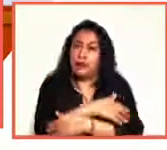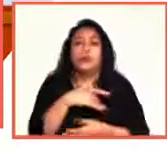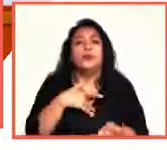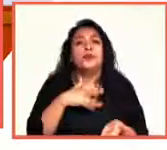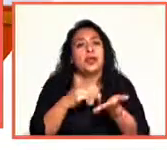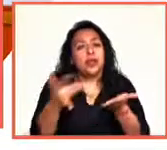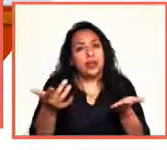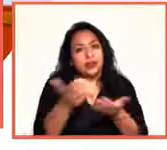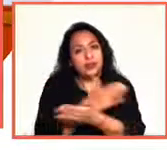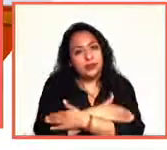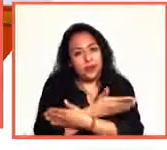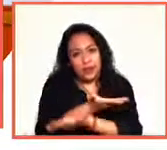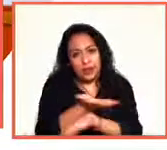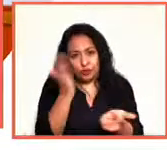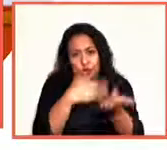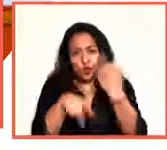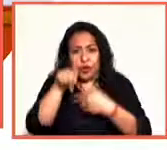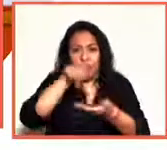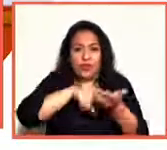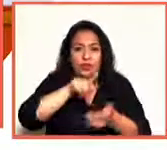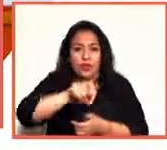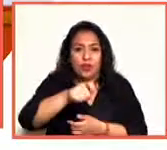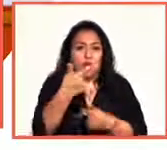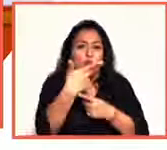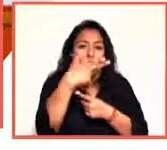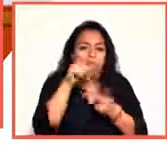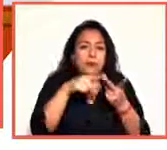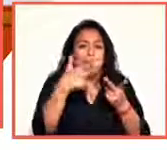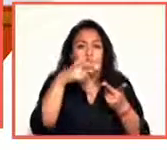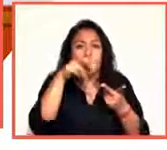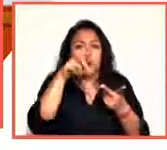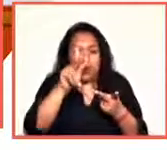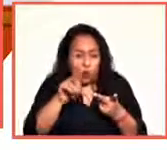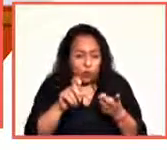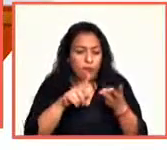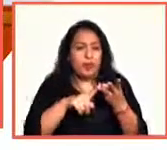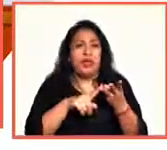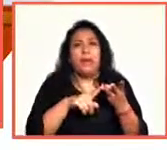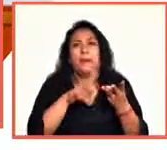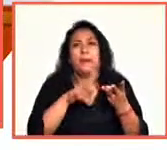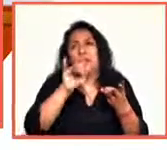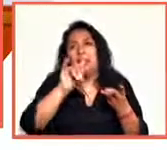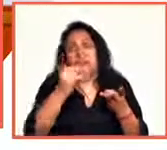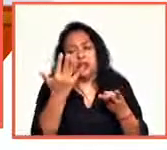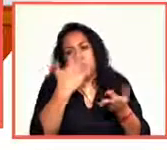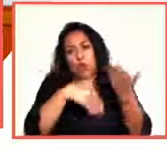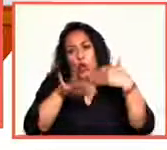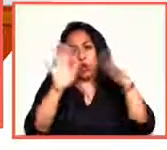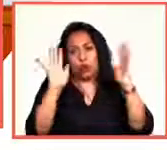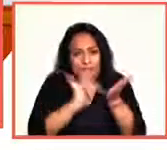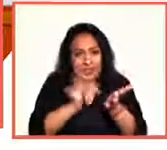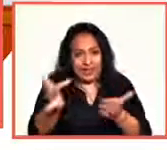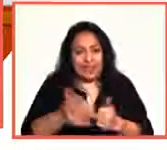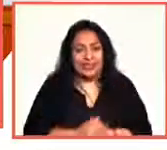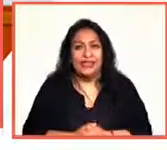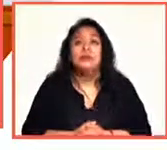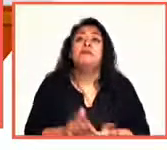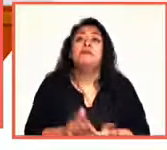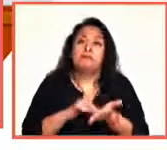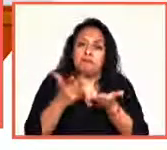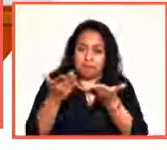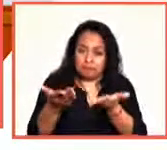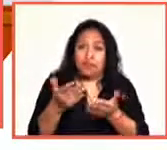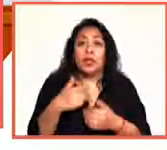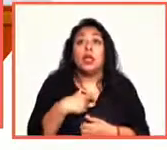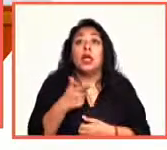Un abrazo a todos allí en el canal, a Güemán, Guadalupe, a todos, a Betty, a todos. Gracias. Gracias a ti, David. Y